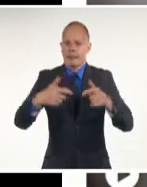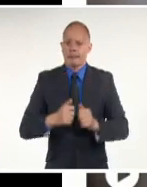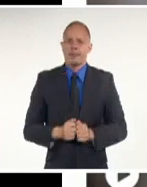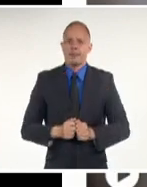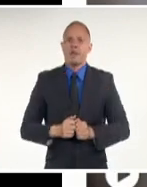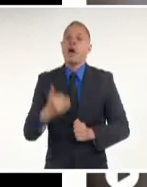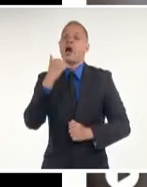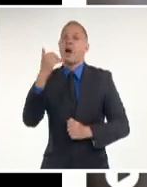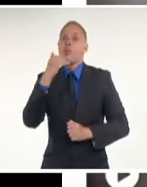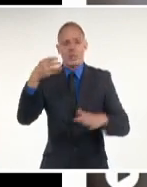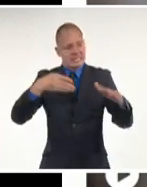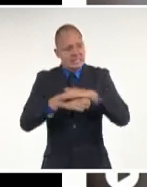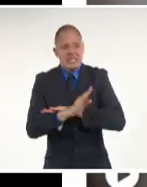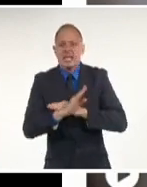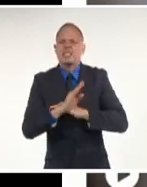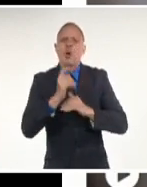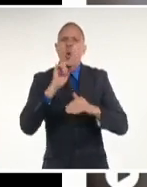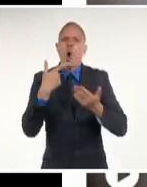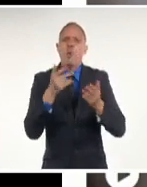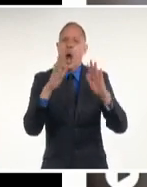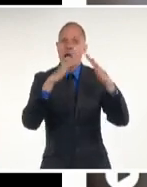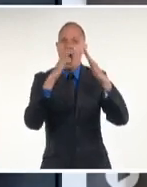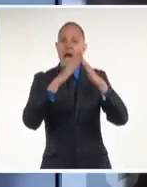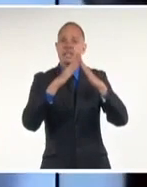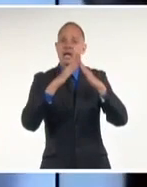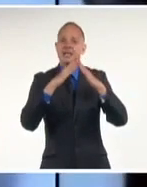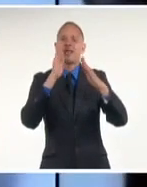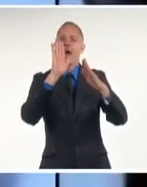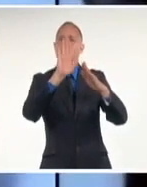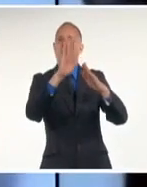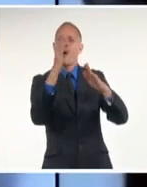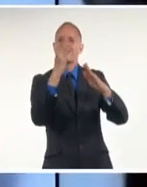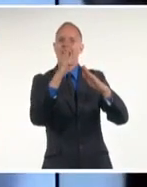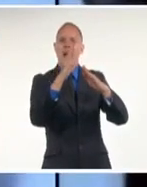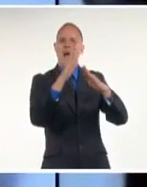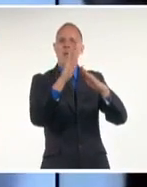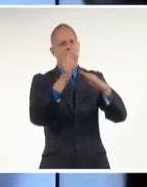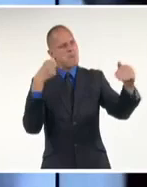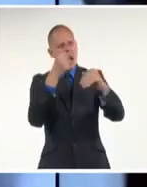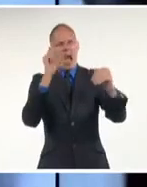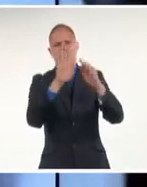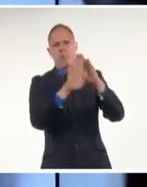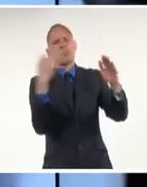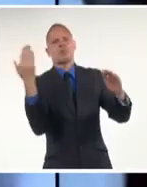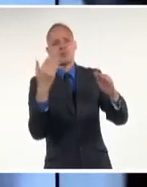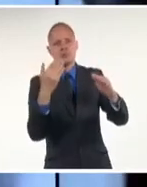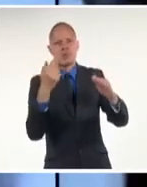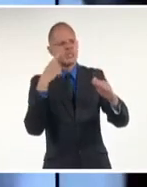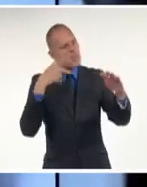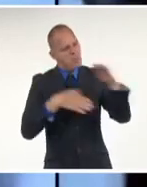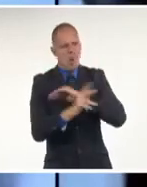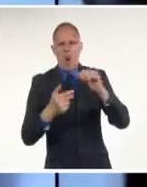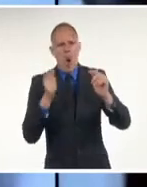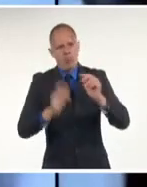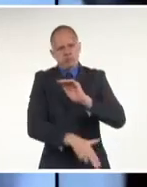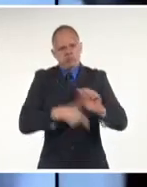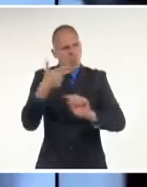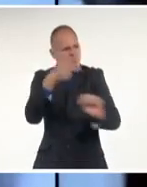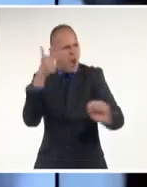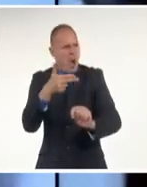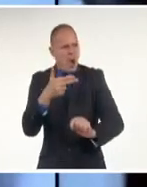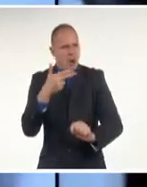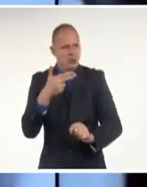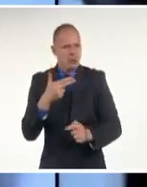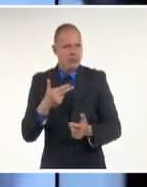una casa y le disparan a un hombre que participó en las protestas. ¿Acaso es coincidencia? Vamos a reflexionar en